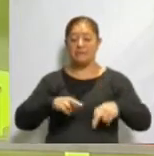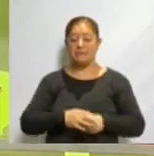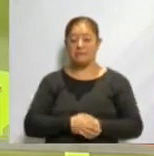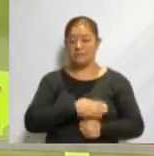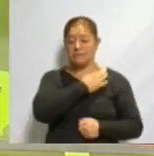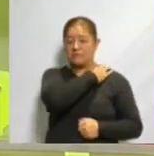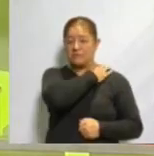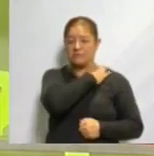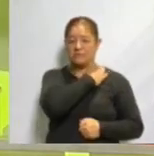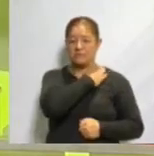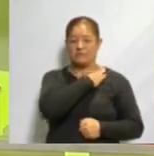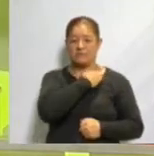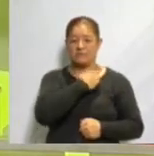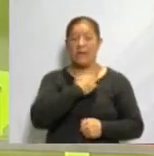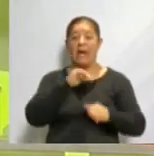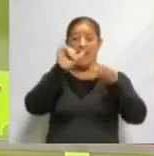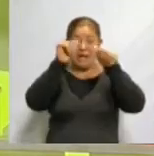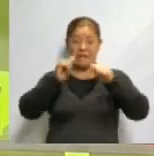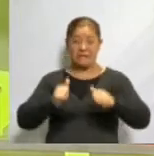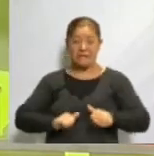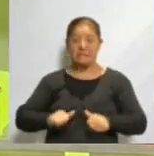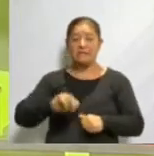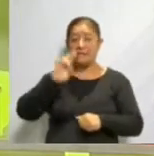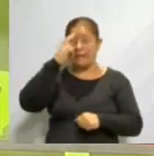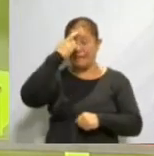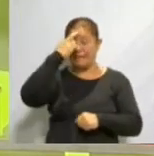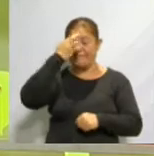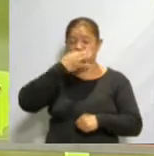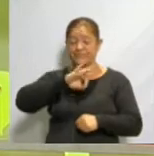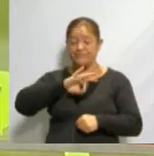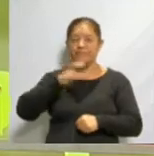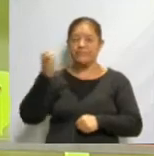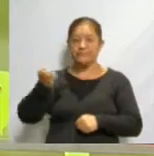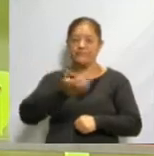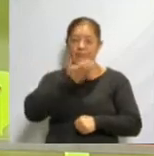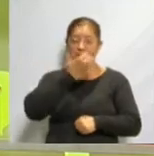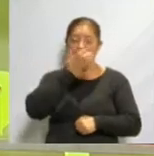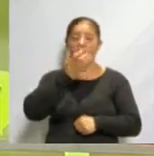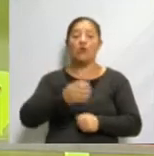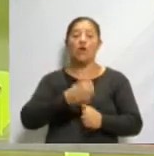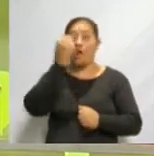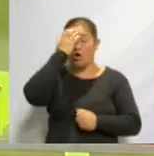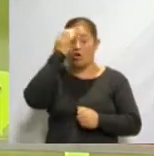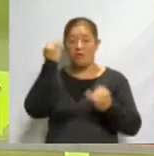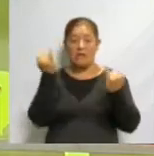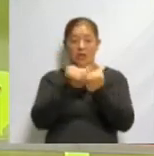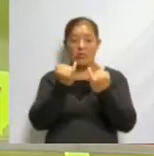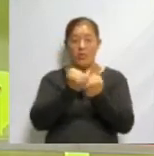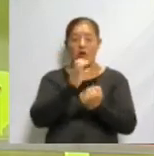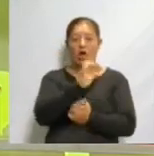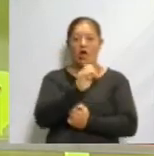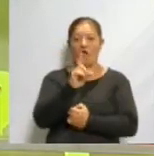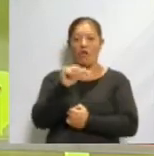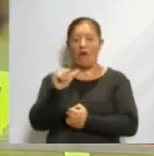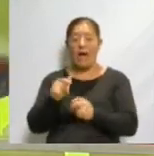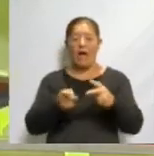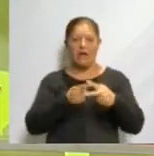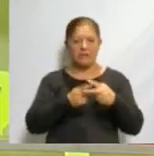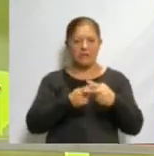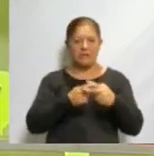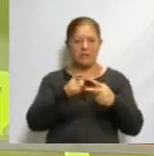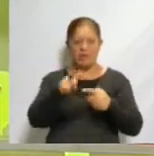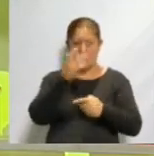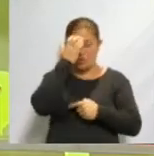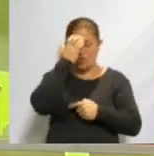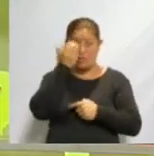artesanía conmemorativa a esta tradición también se le conoce como una oda a la geometría? ¿Quieren